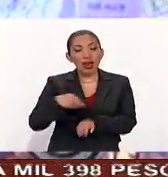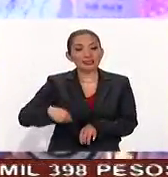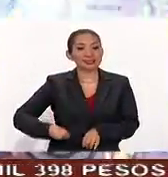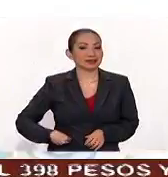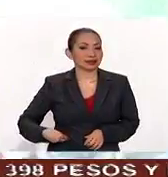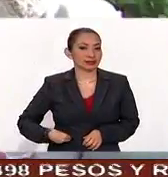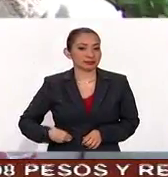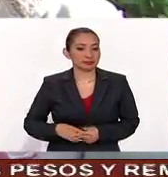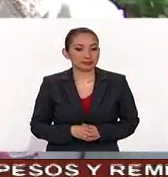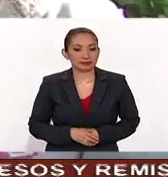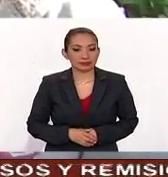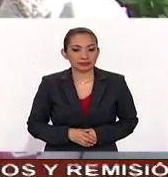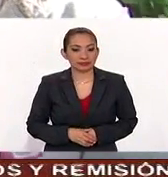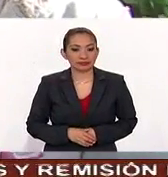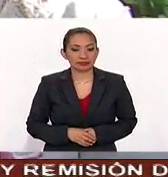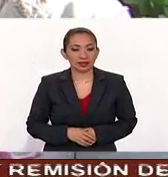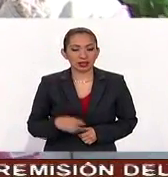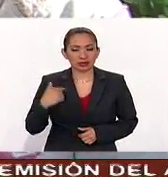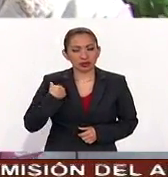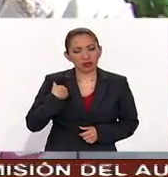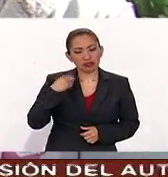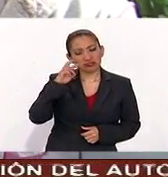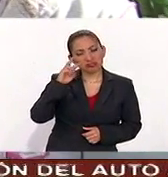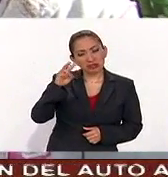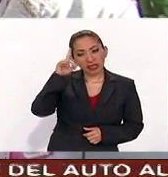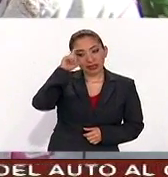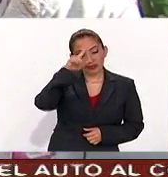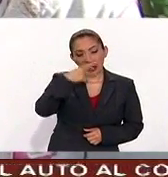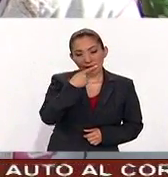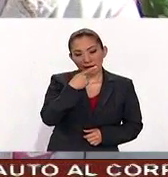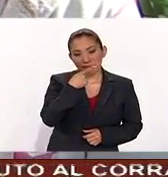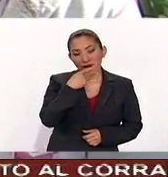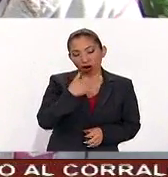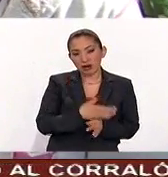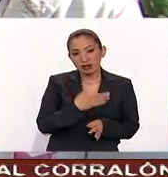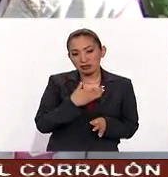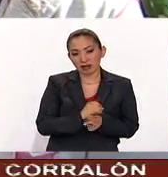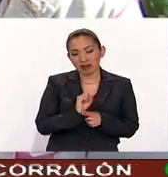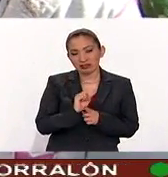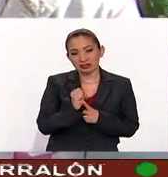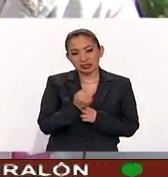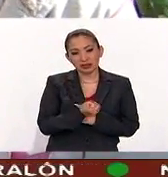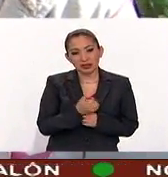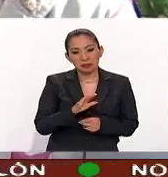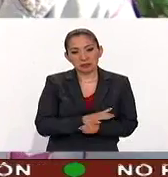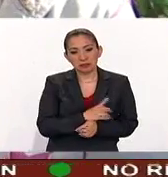accidente. Se me hace muy difícil hablar en esta situación porque